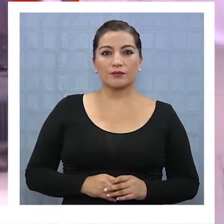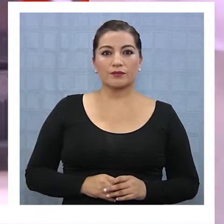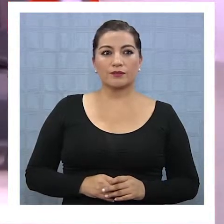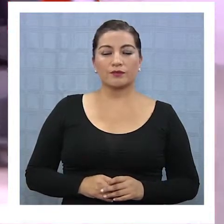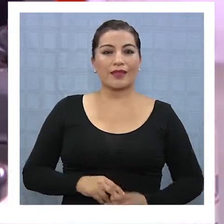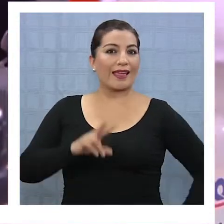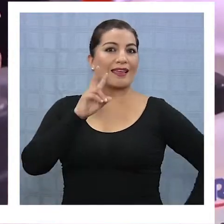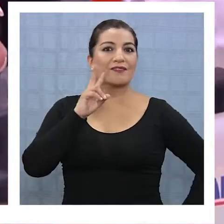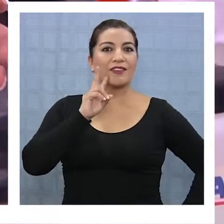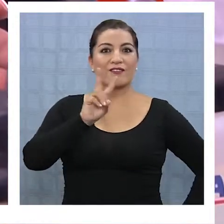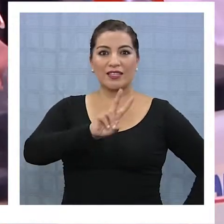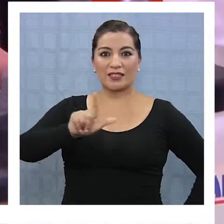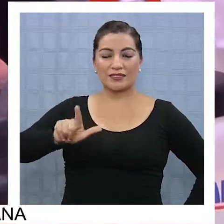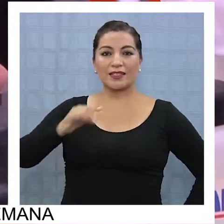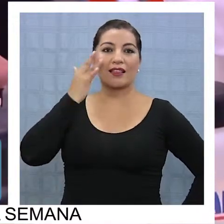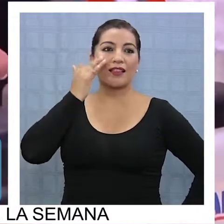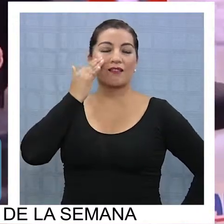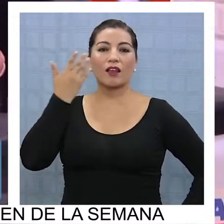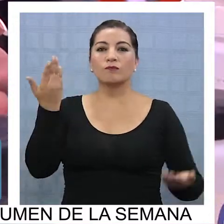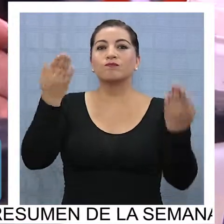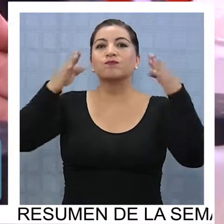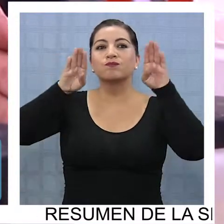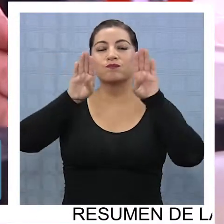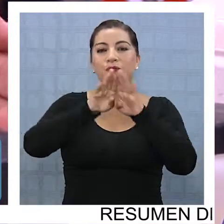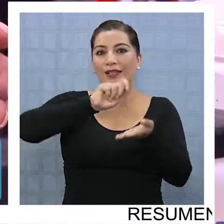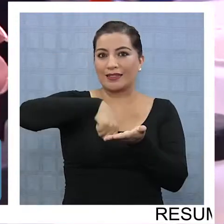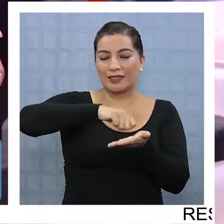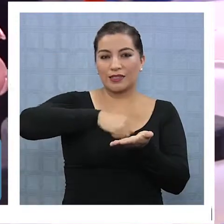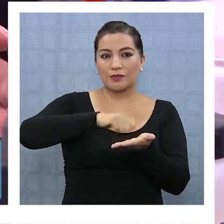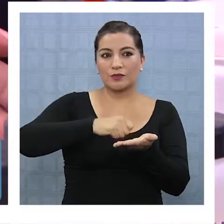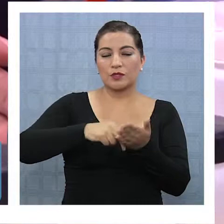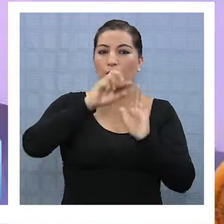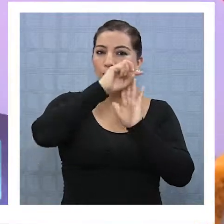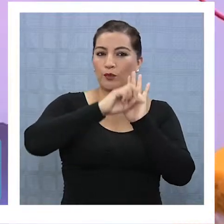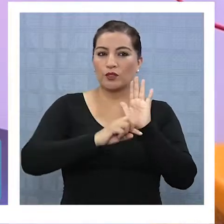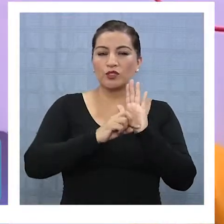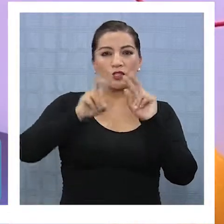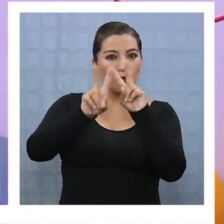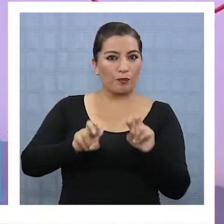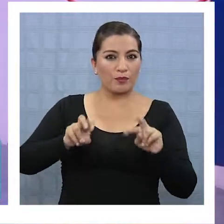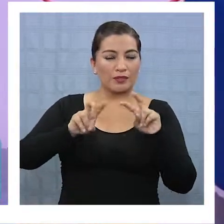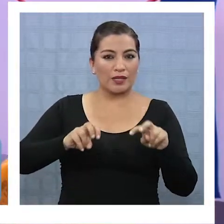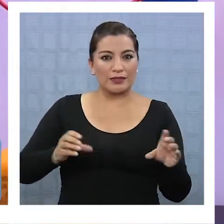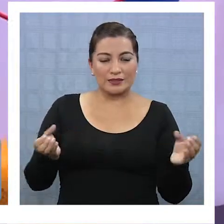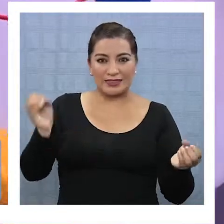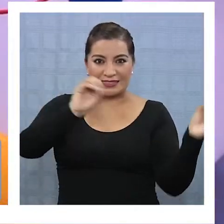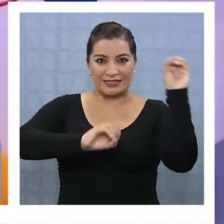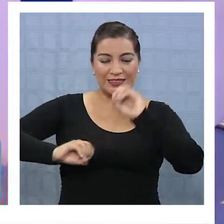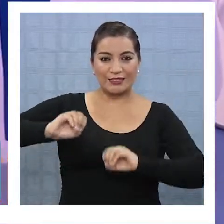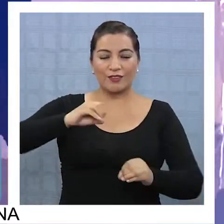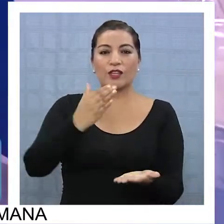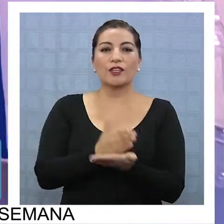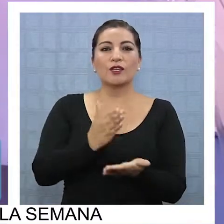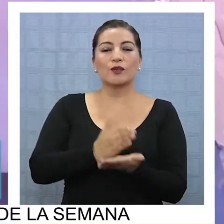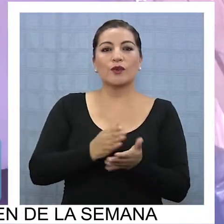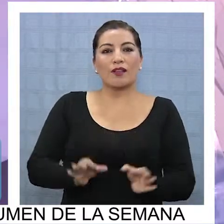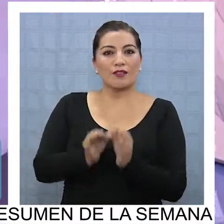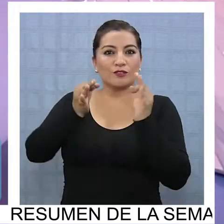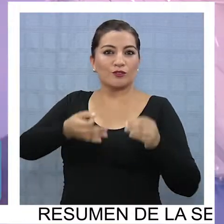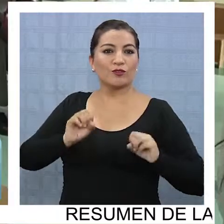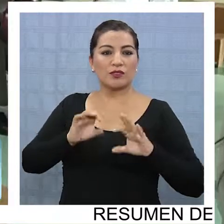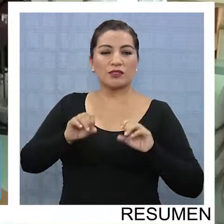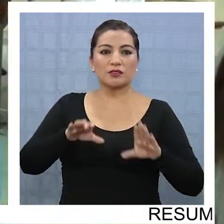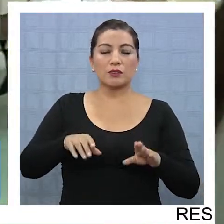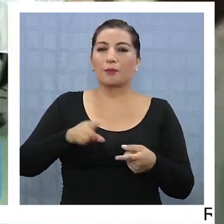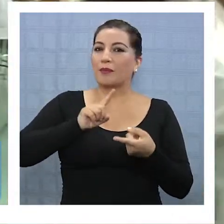Este viernes 27 de abril se cierra el ciclo de inscripciones de proyectos de investigación científica de los establecimientos educativos